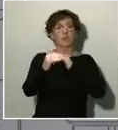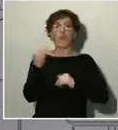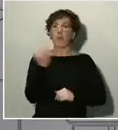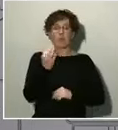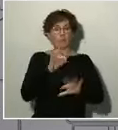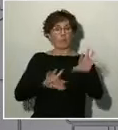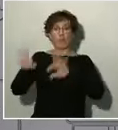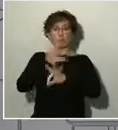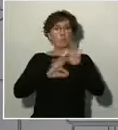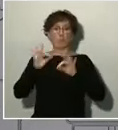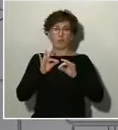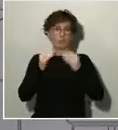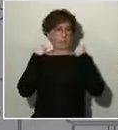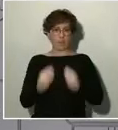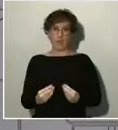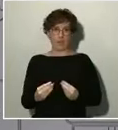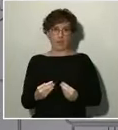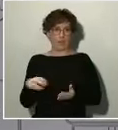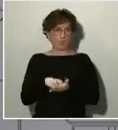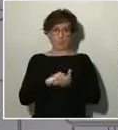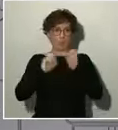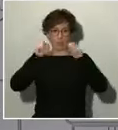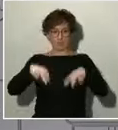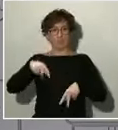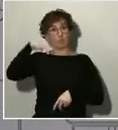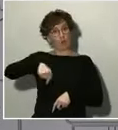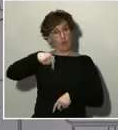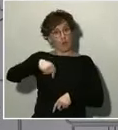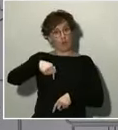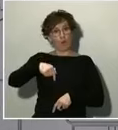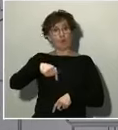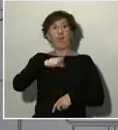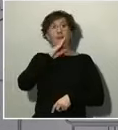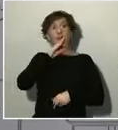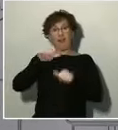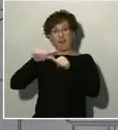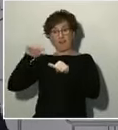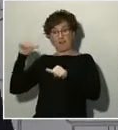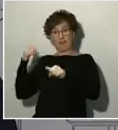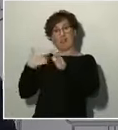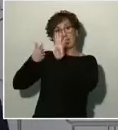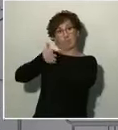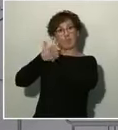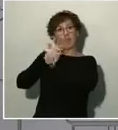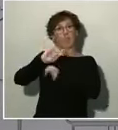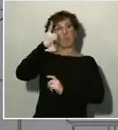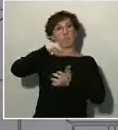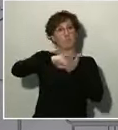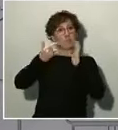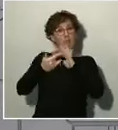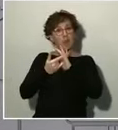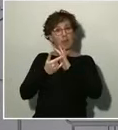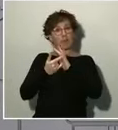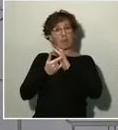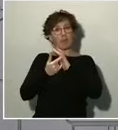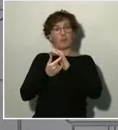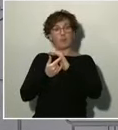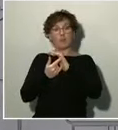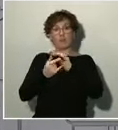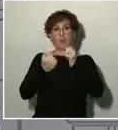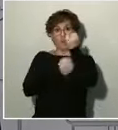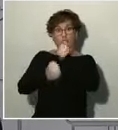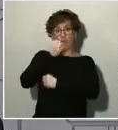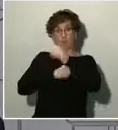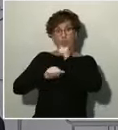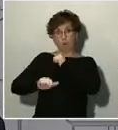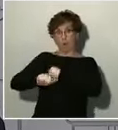hemos decidido reforzar las iniciativas ya anunciadas e implementadas en el primer plan de choque económico aprobado por parte del Consejo de Ministros la